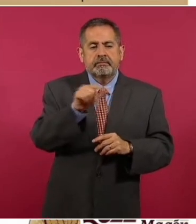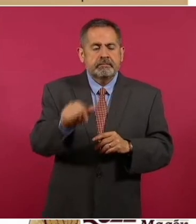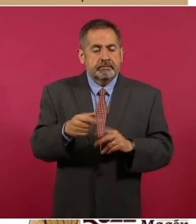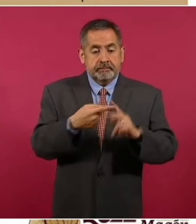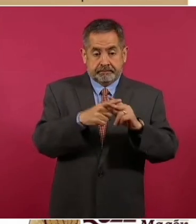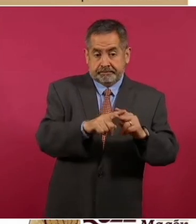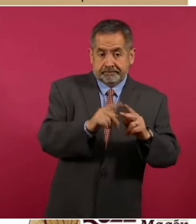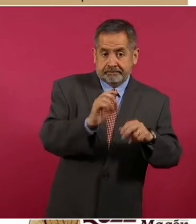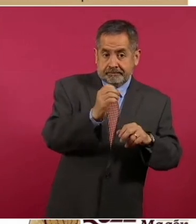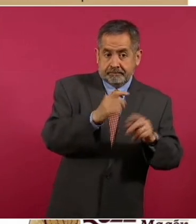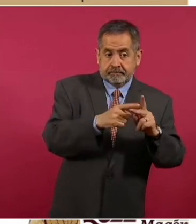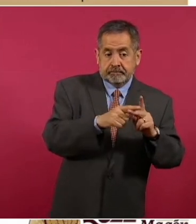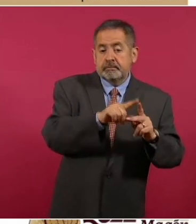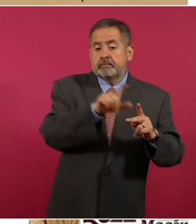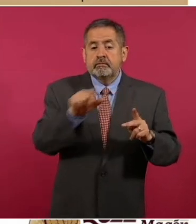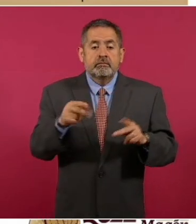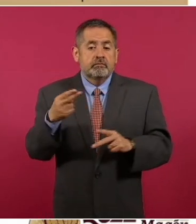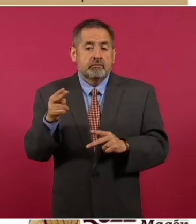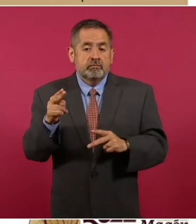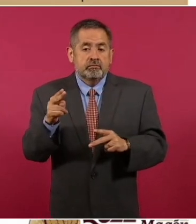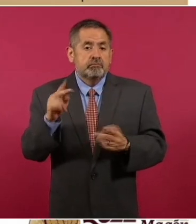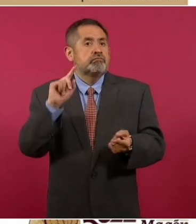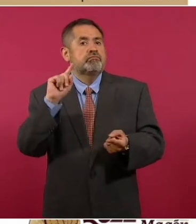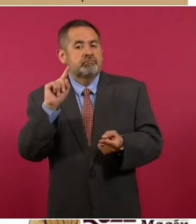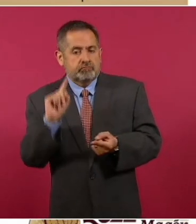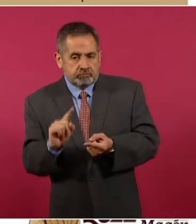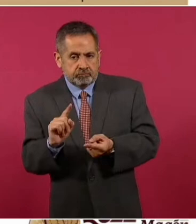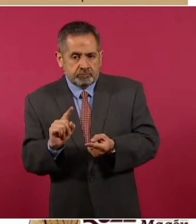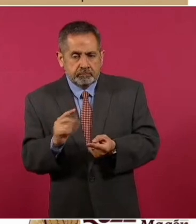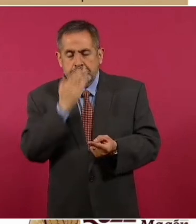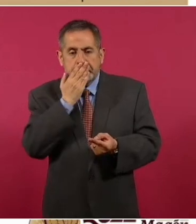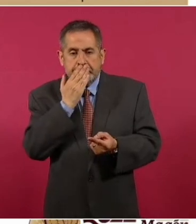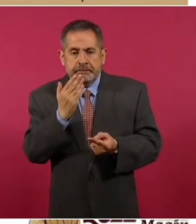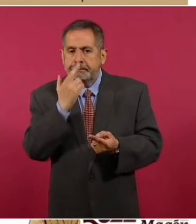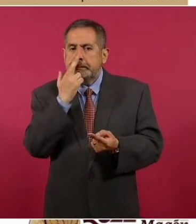primeros 20 días de noviembre, tenemos una importante disminución.